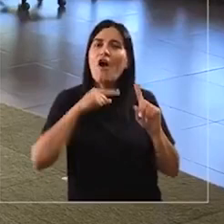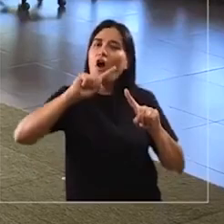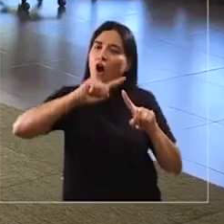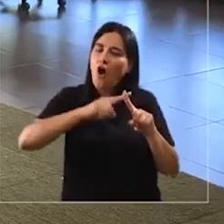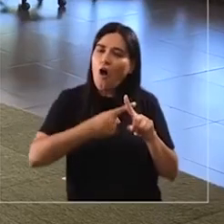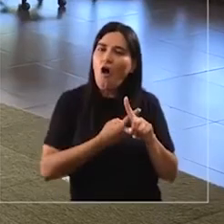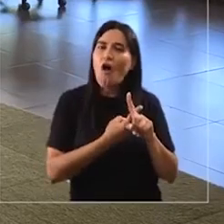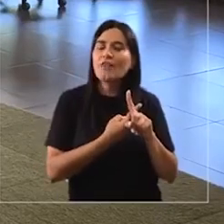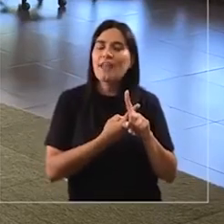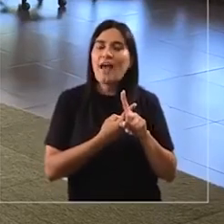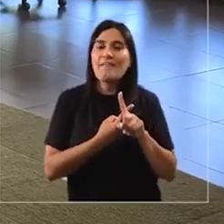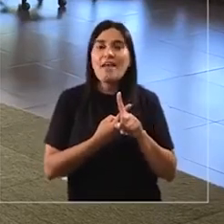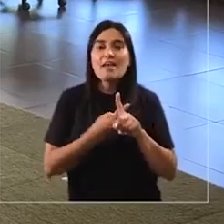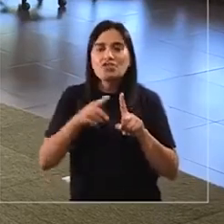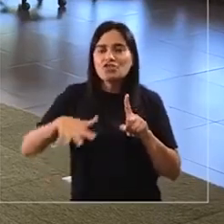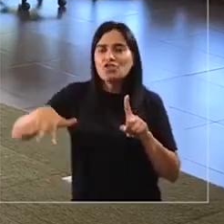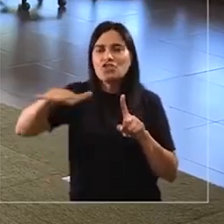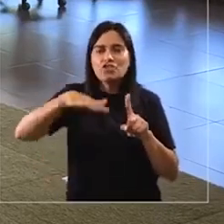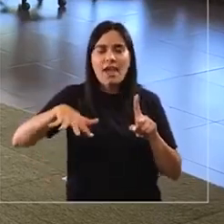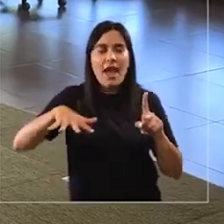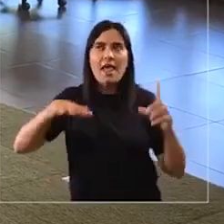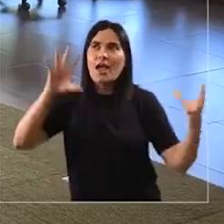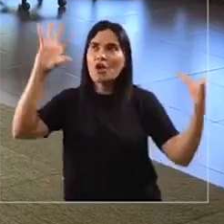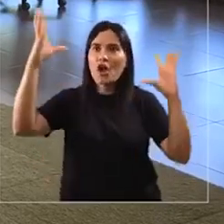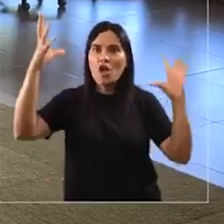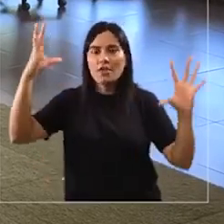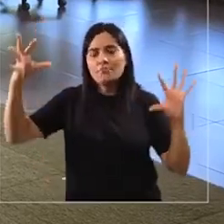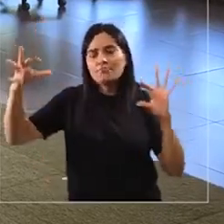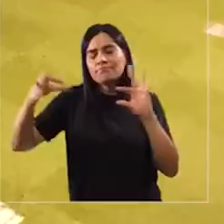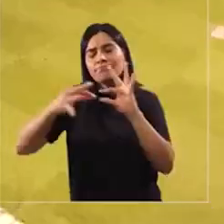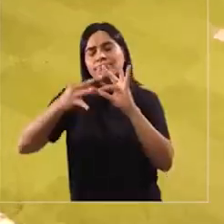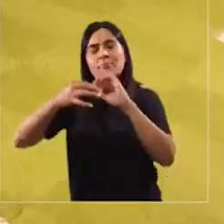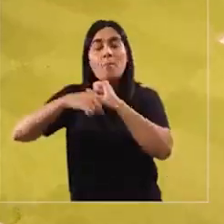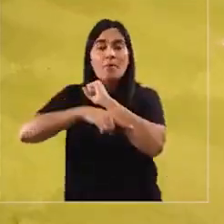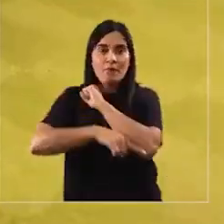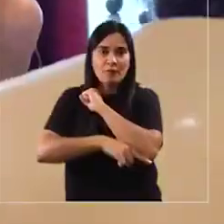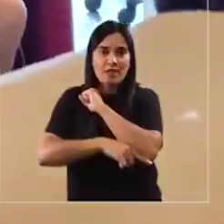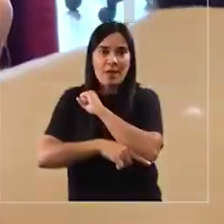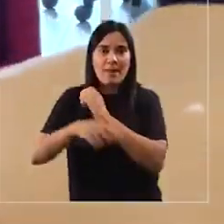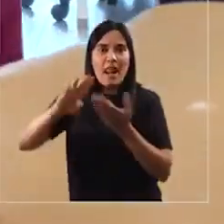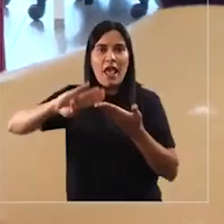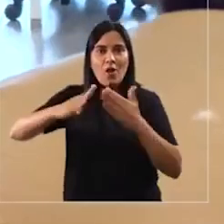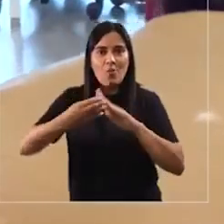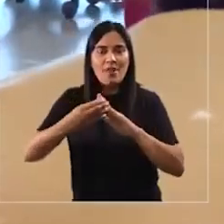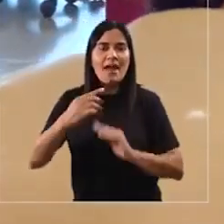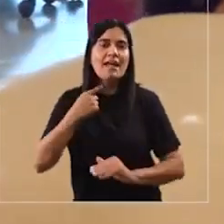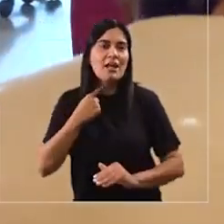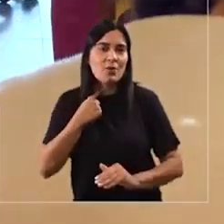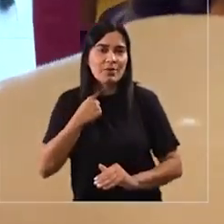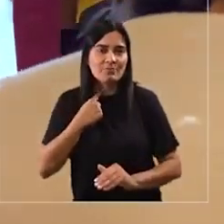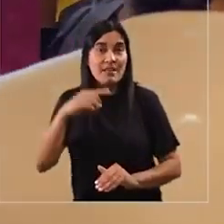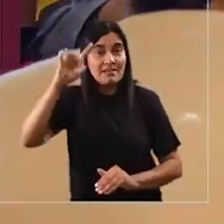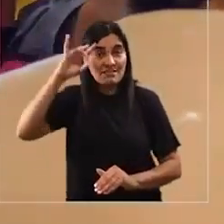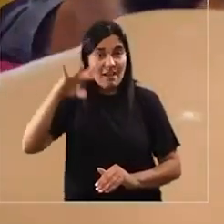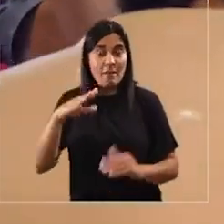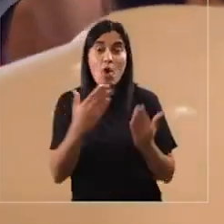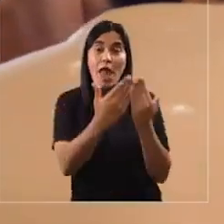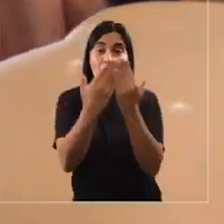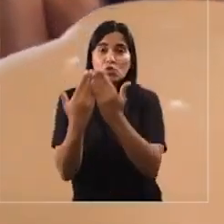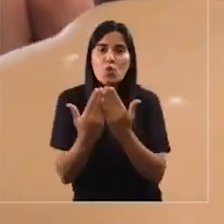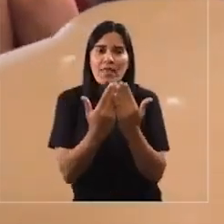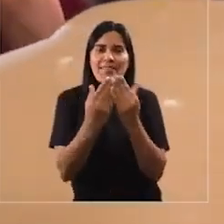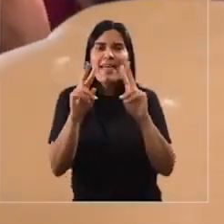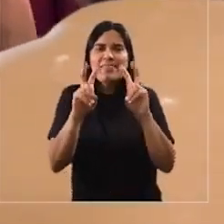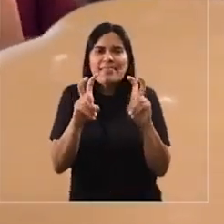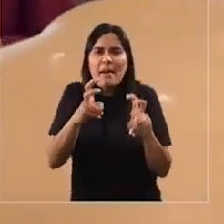busca una reconexión profunda, social y ecológica con la comunidad kilicurana. Sabíamos que para los estudiantes